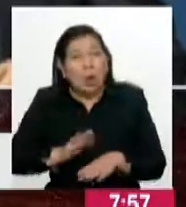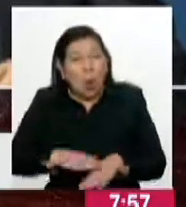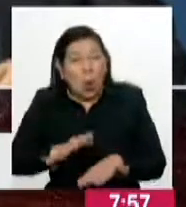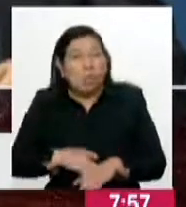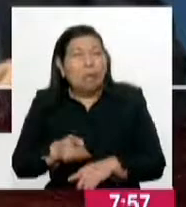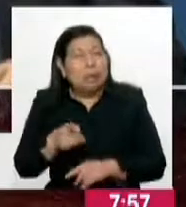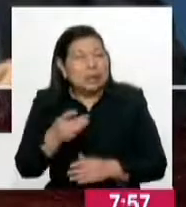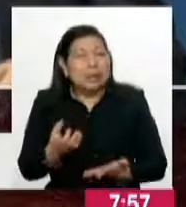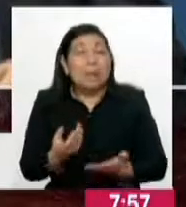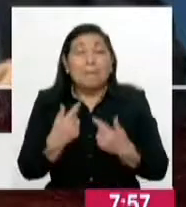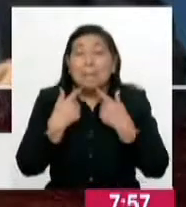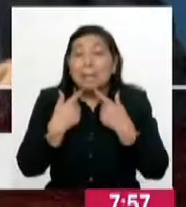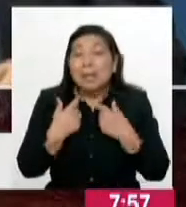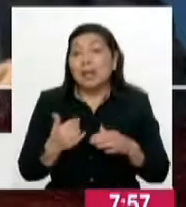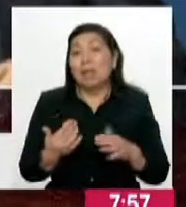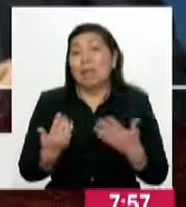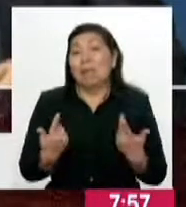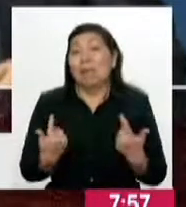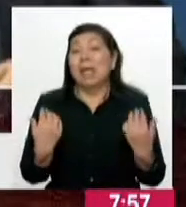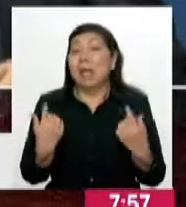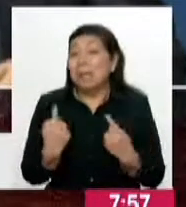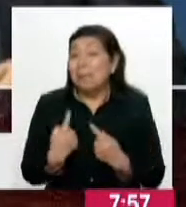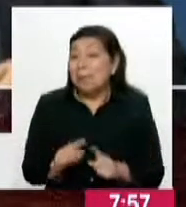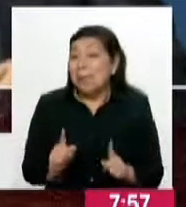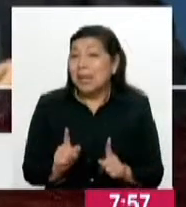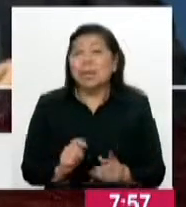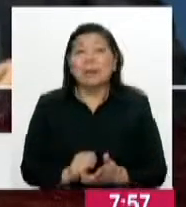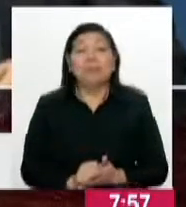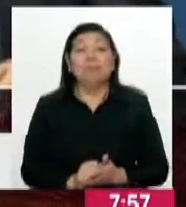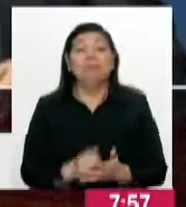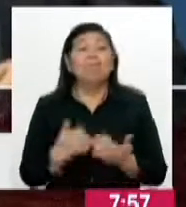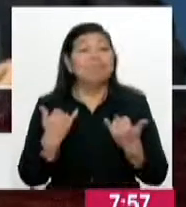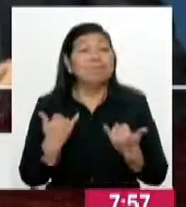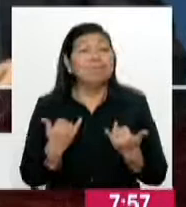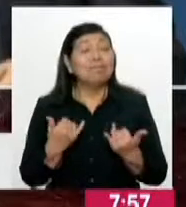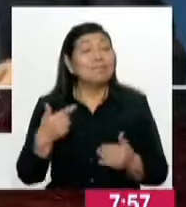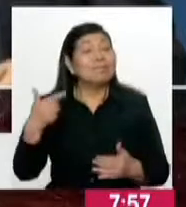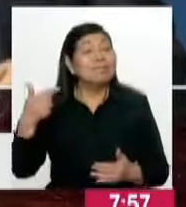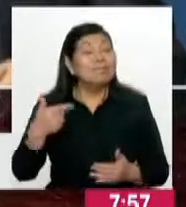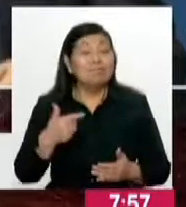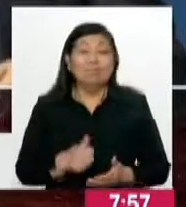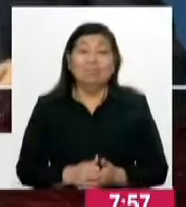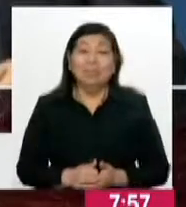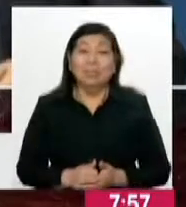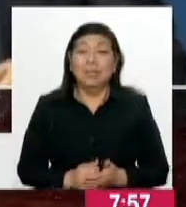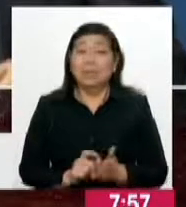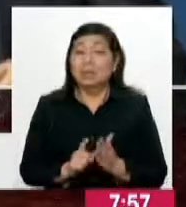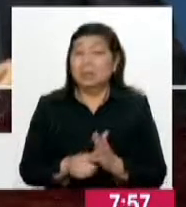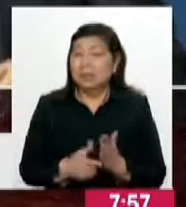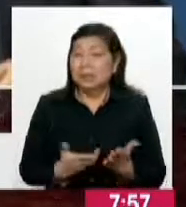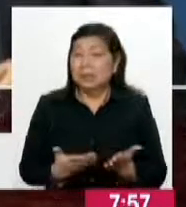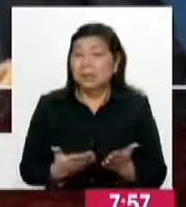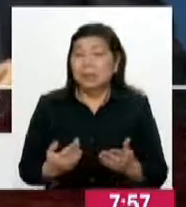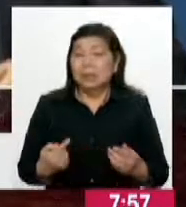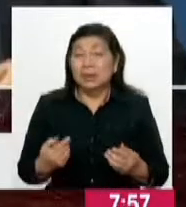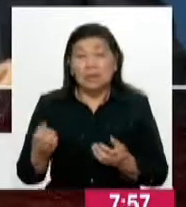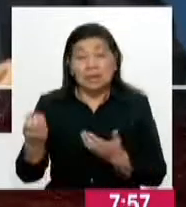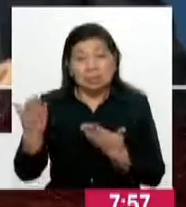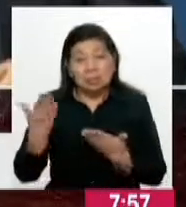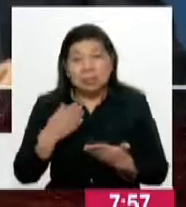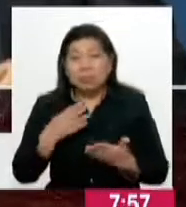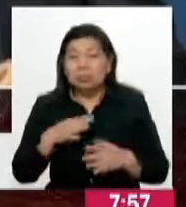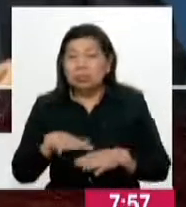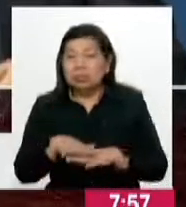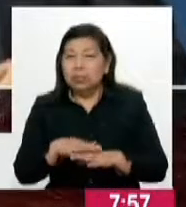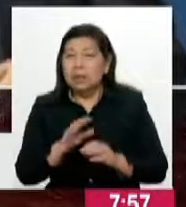imposible. Pero directamente a este asesinato, después ya del cruce de informaciones,